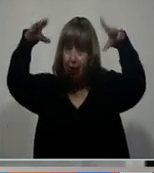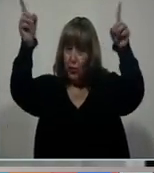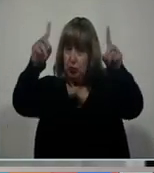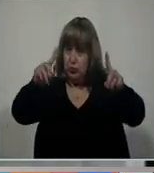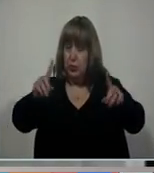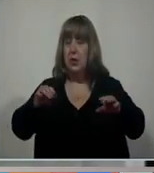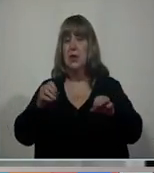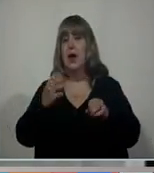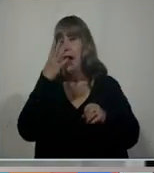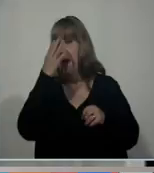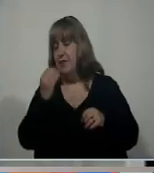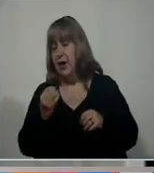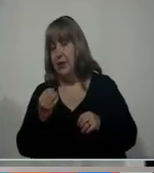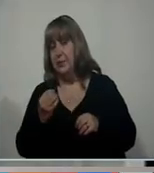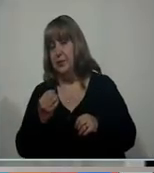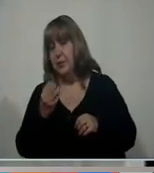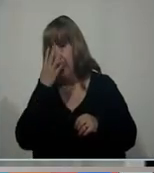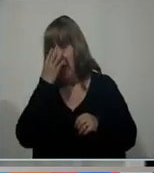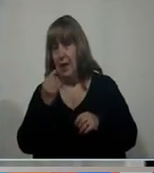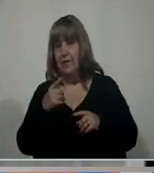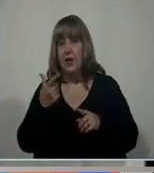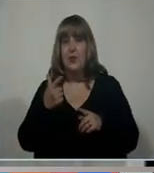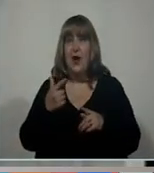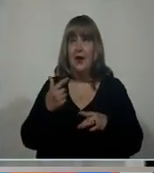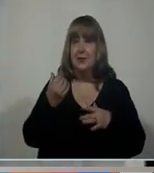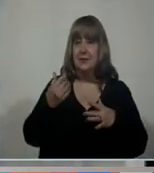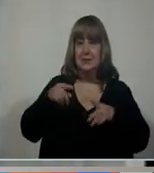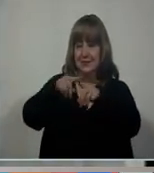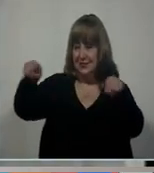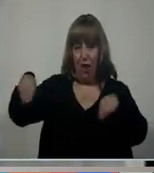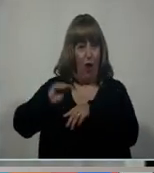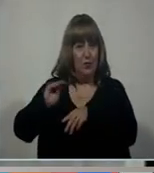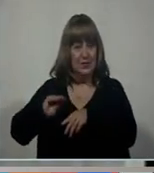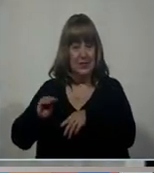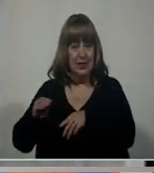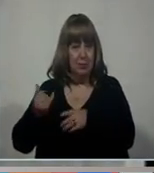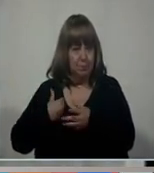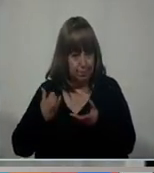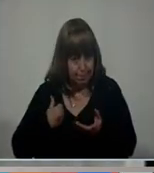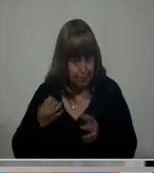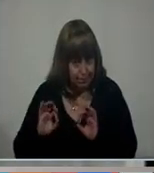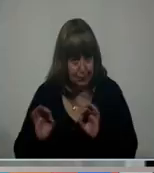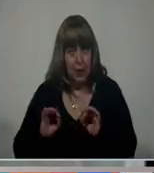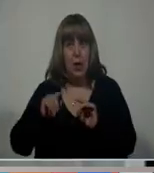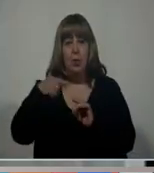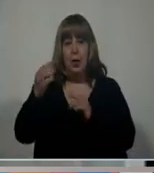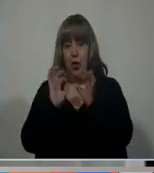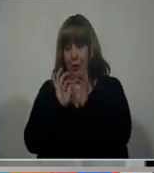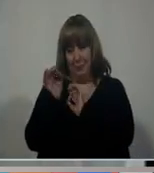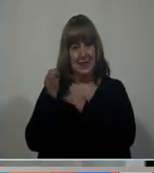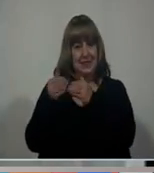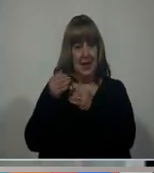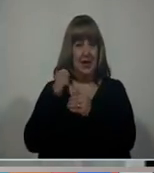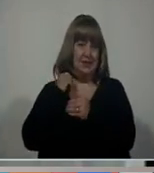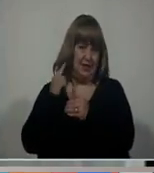General Alvear no tiene estación de superficie, pero podemos inferir que como está muy cerquita, también